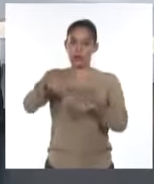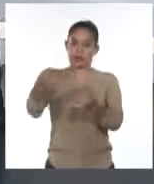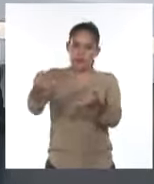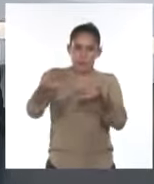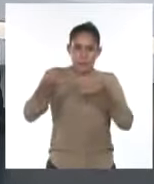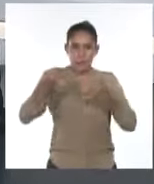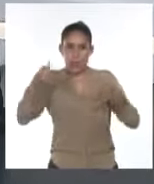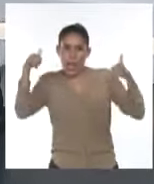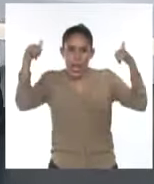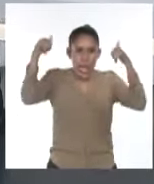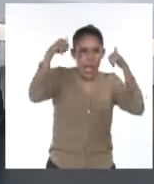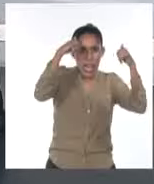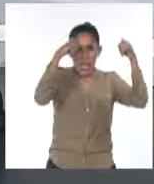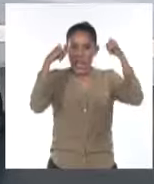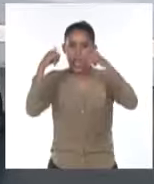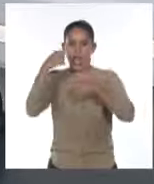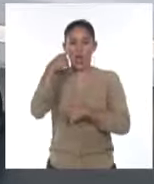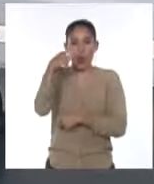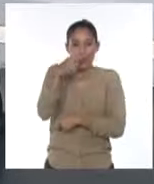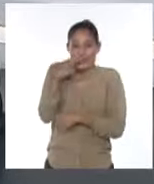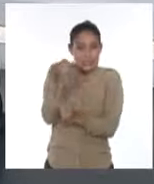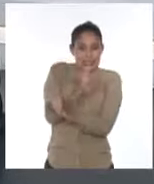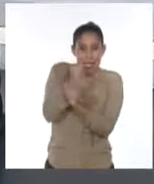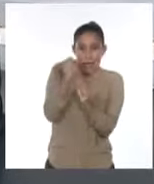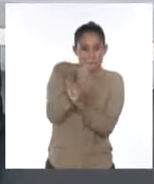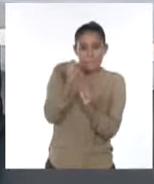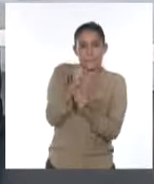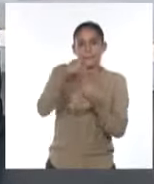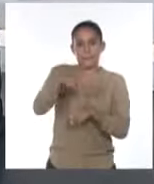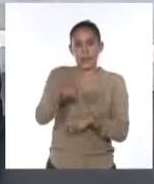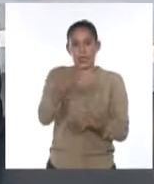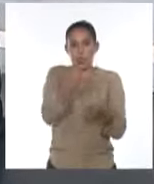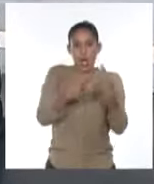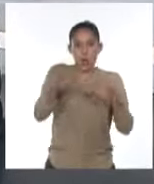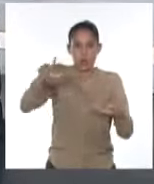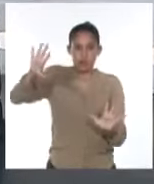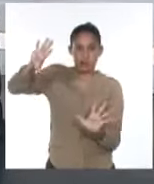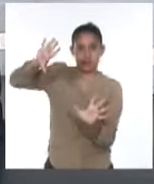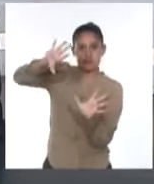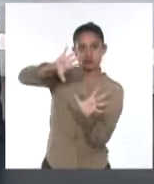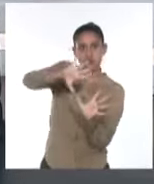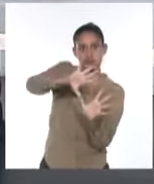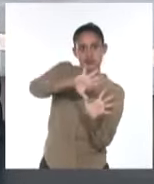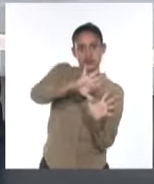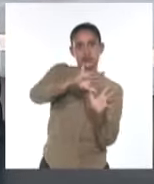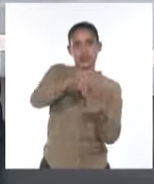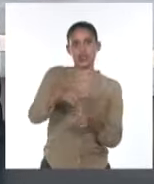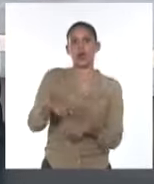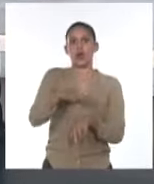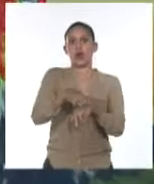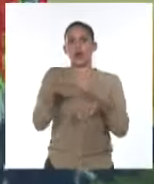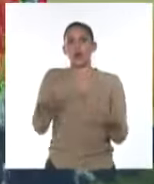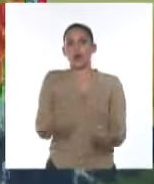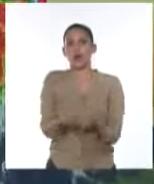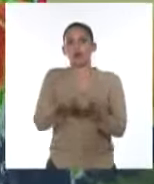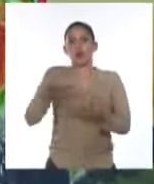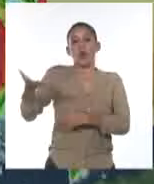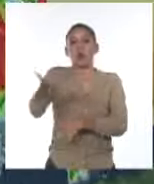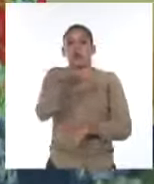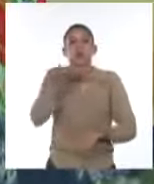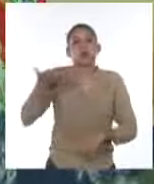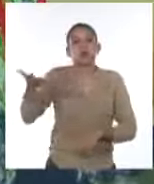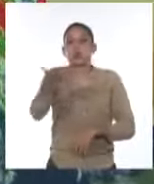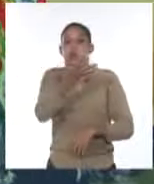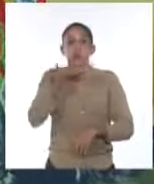investigó la área esta mañana, encontró un centro de circulación cerrado ya bien definido con vientos con fuerza de tormenta tropical de